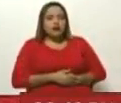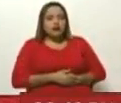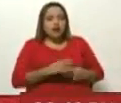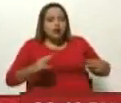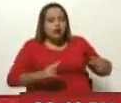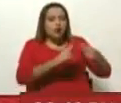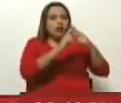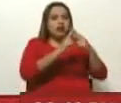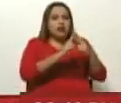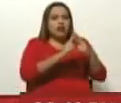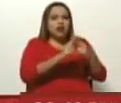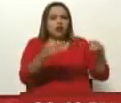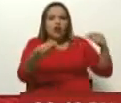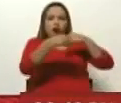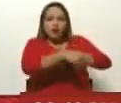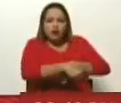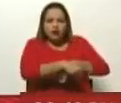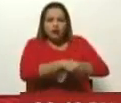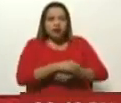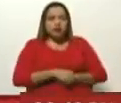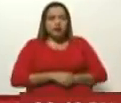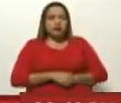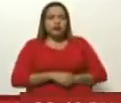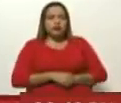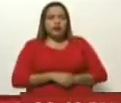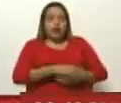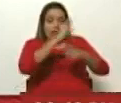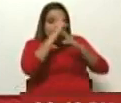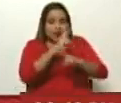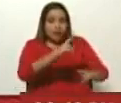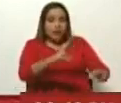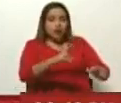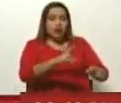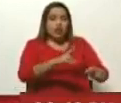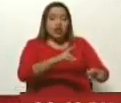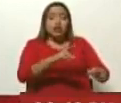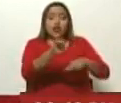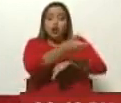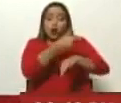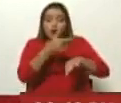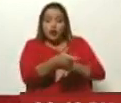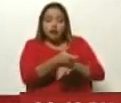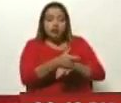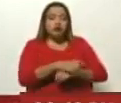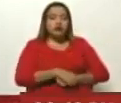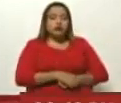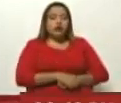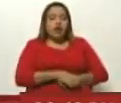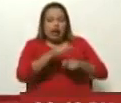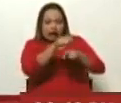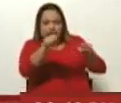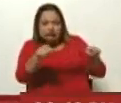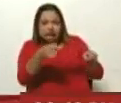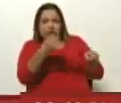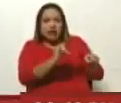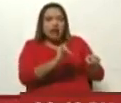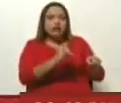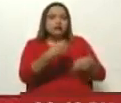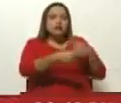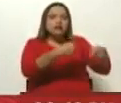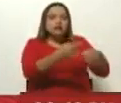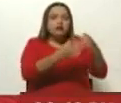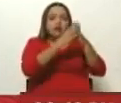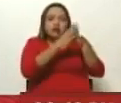encuentra en un gran pacto que es precisamente el respeto de los Estados. Y desde allí, esta es una acción que deriva de